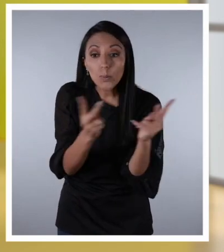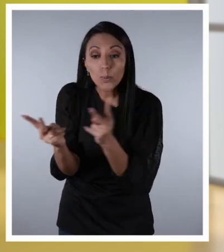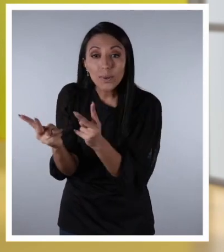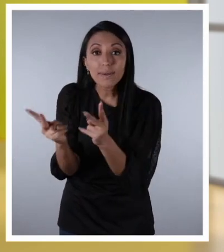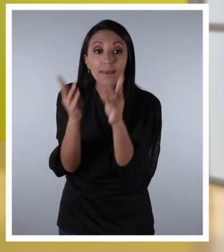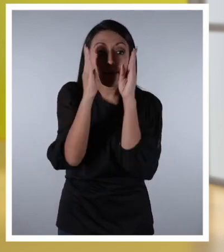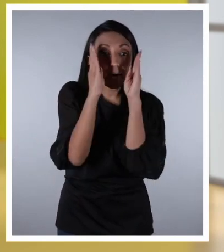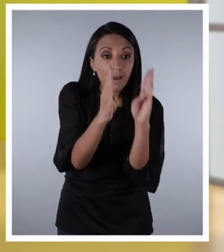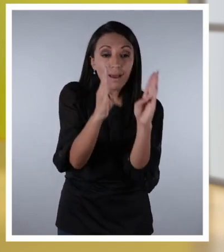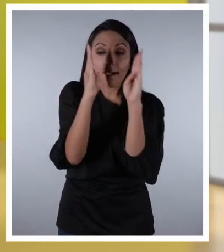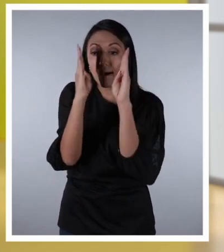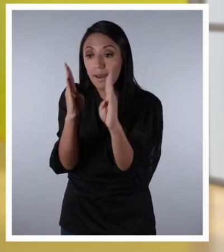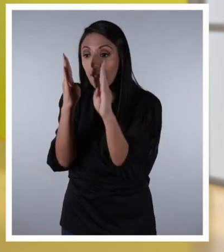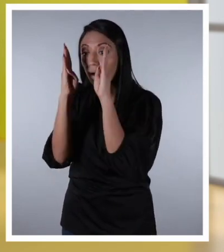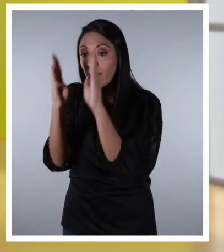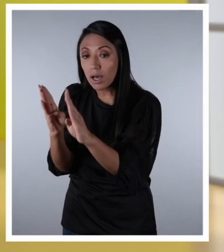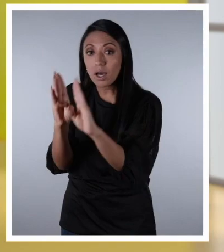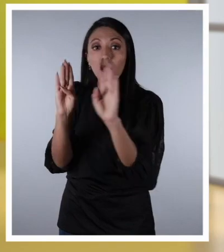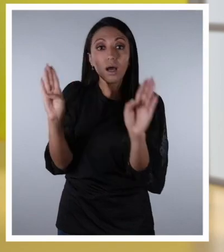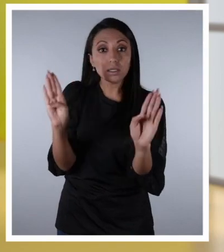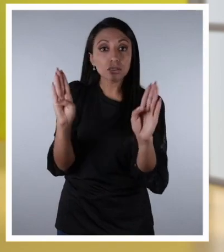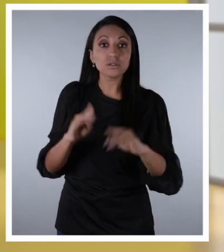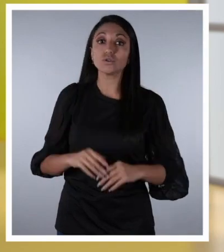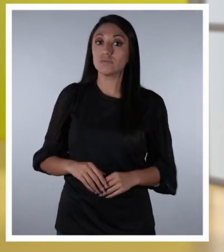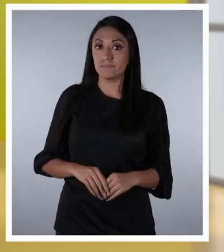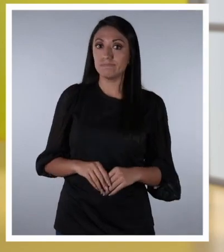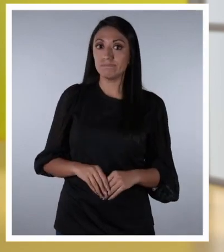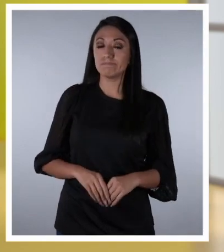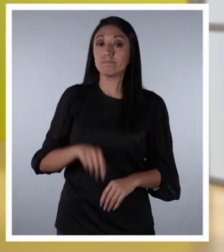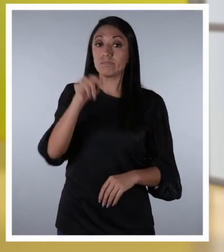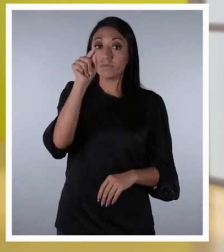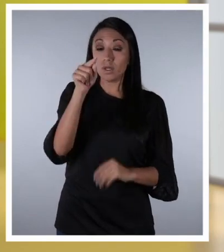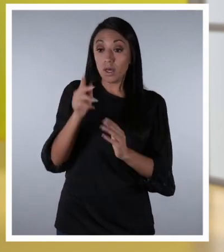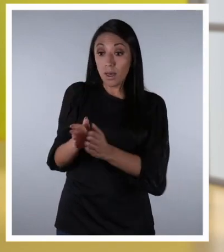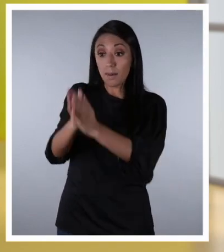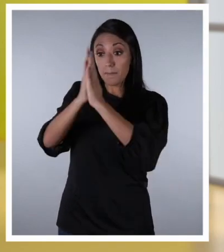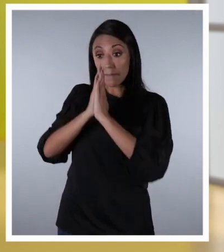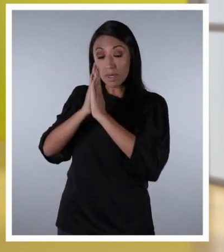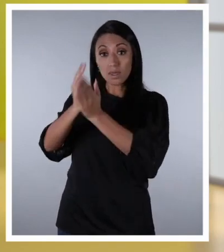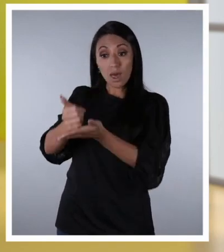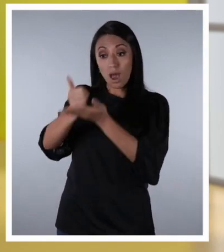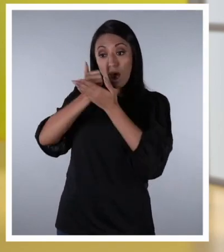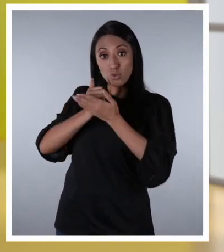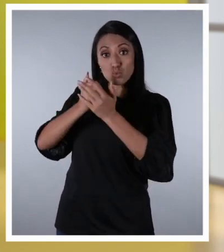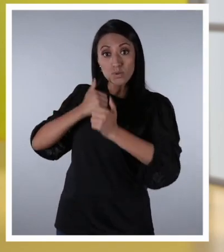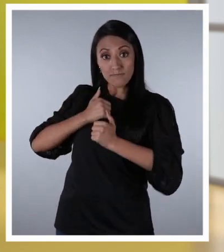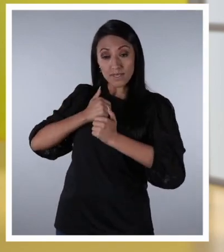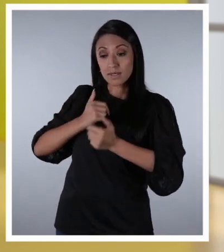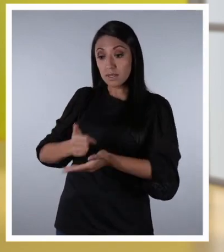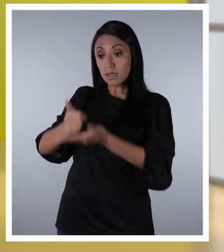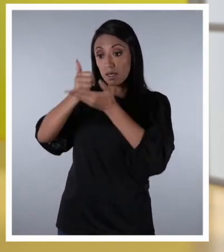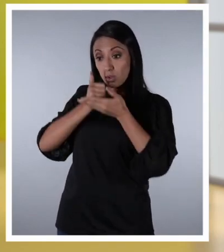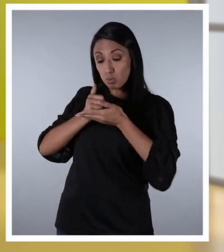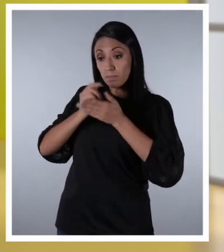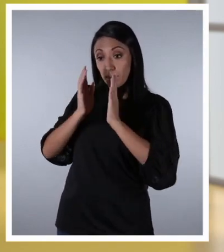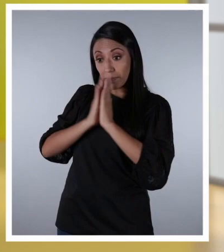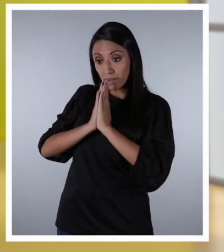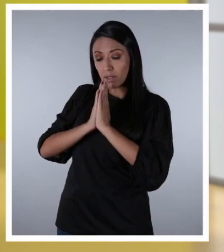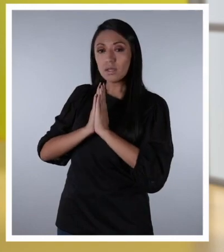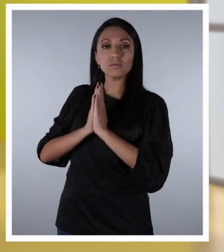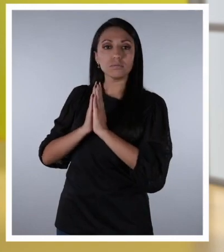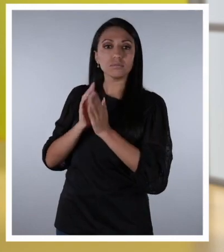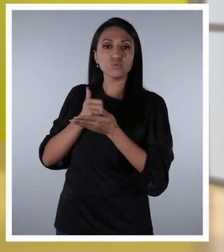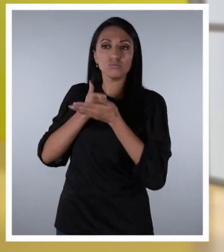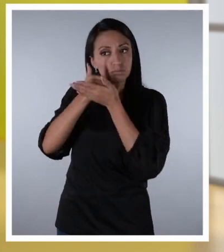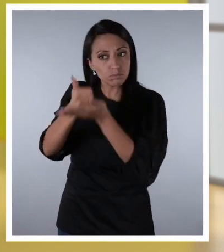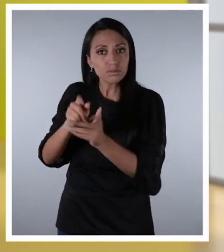escucha con atención y actúa según los protocolos si alguien te pide ayuda para frenar